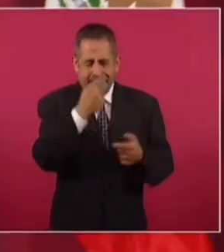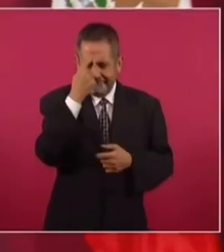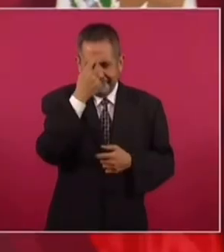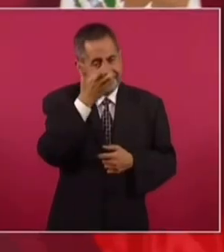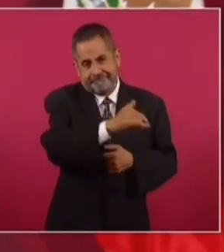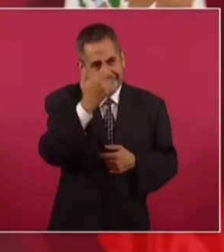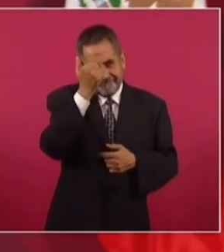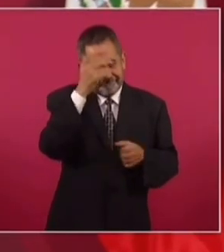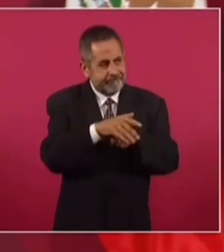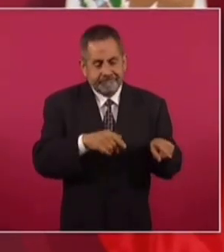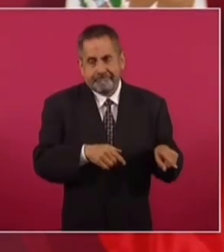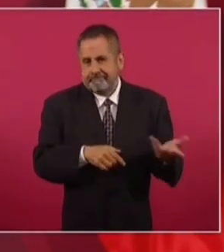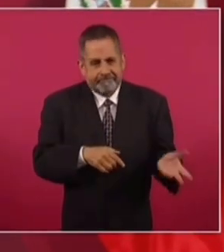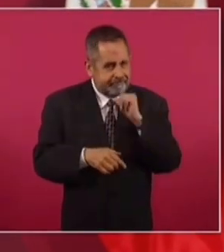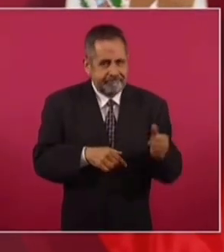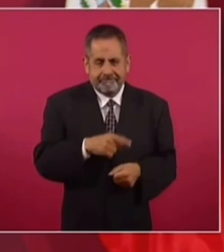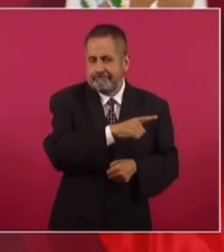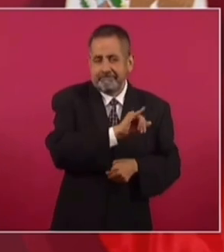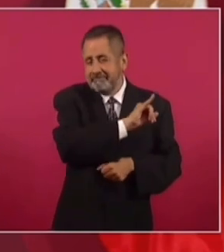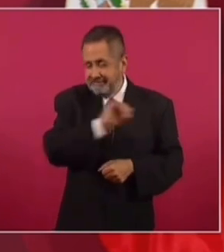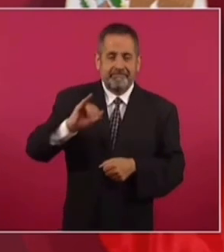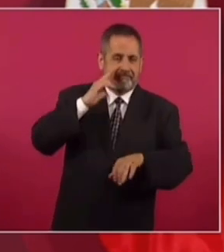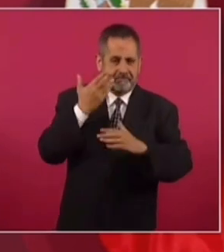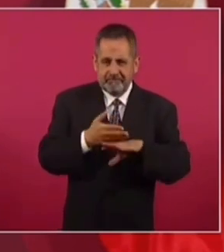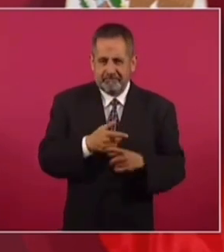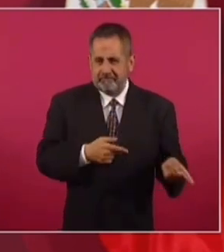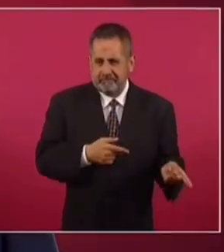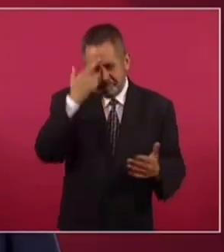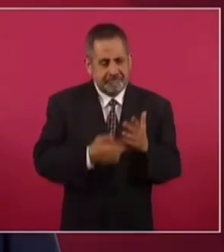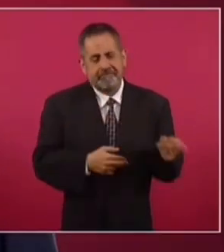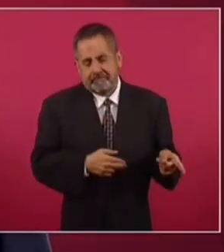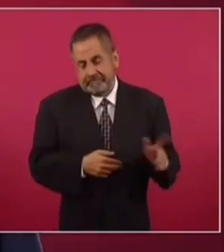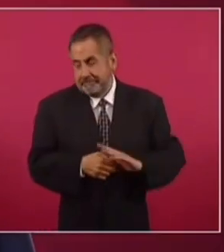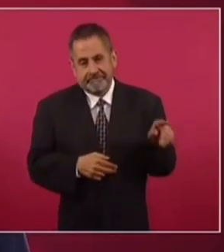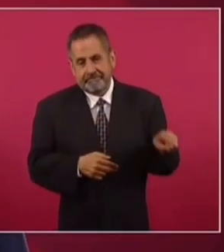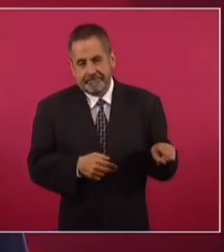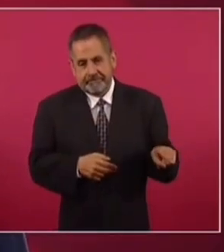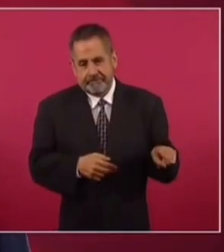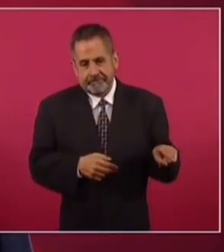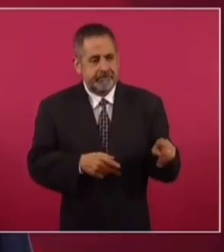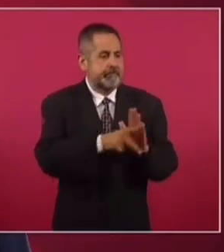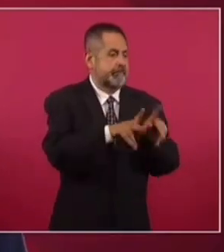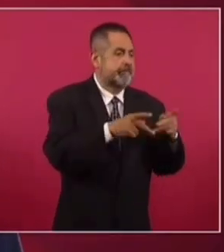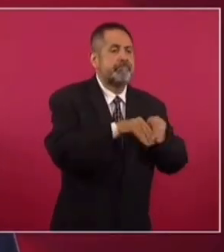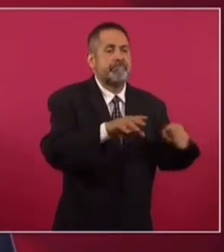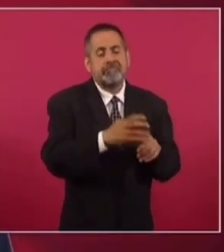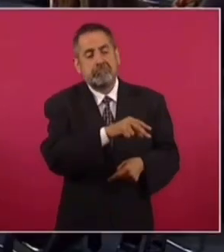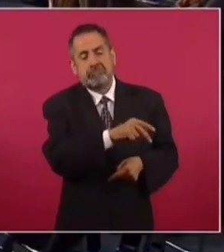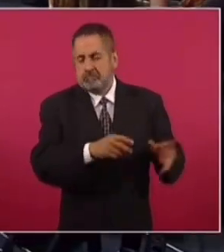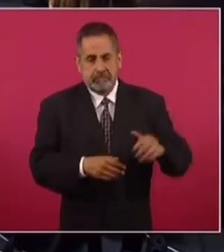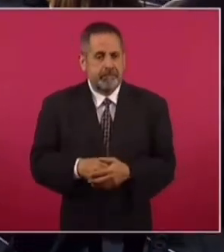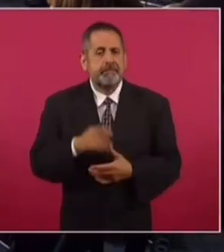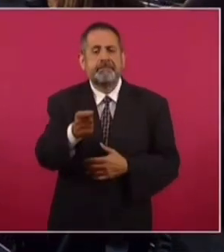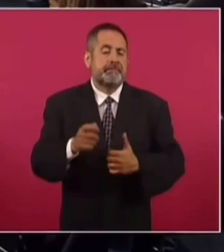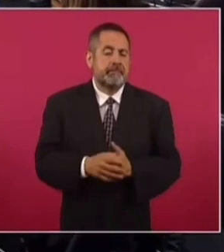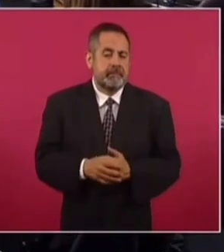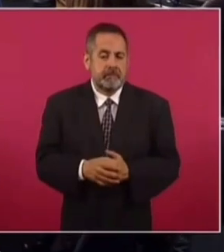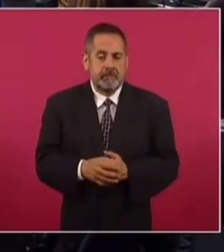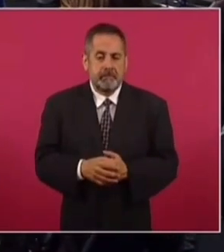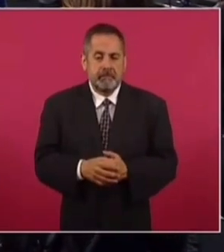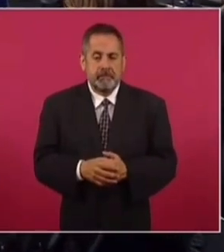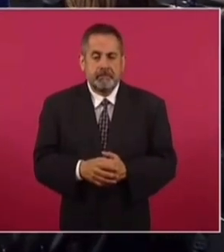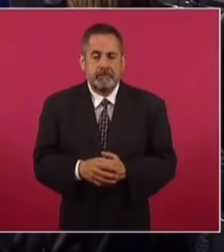razonamiento muy responsable de esta prensa conservadora. ¿Y qué hay también